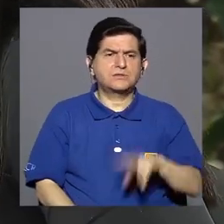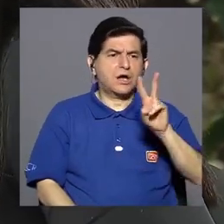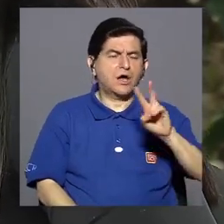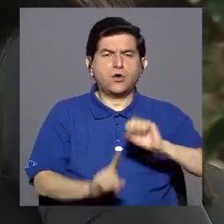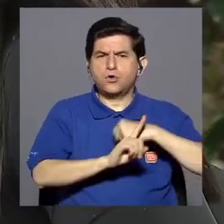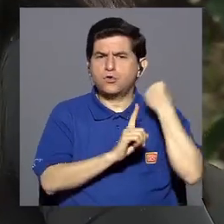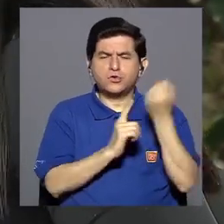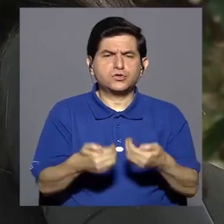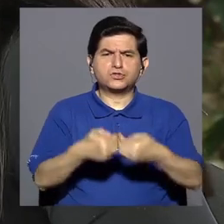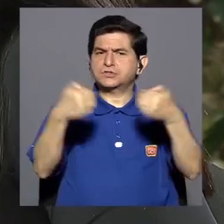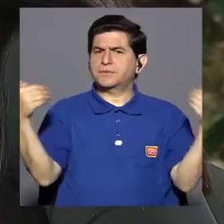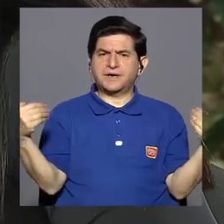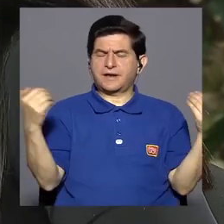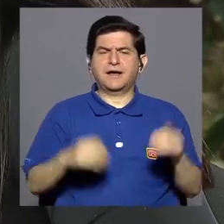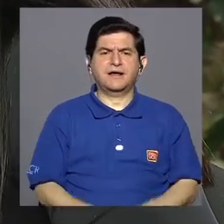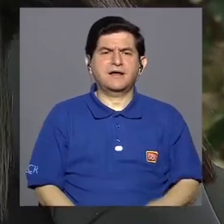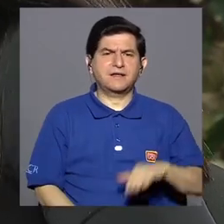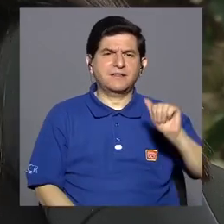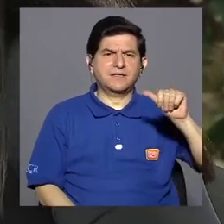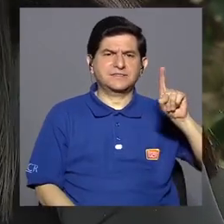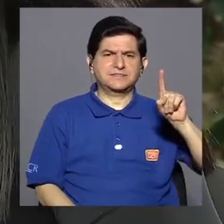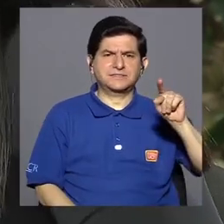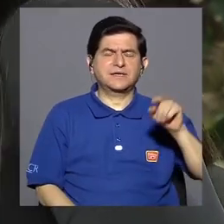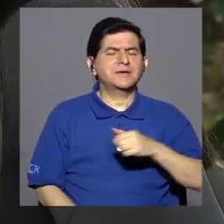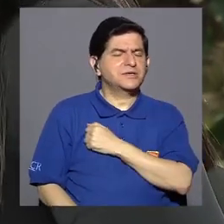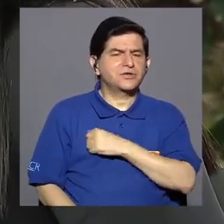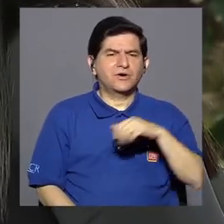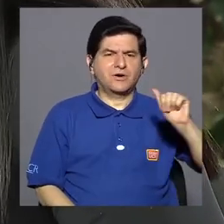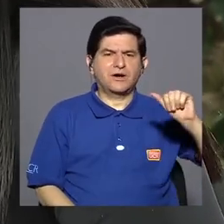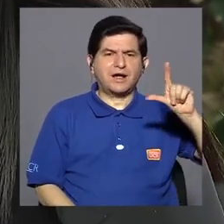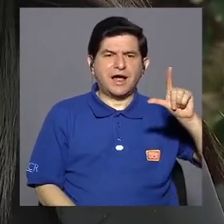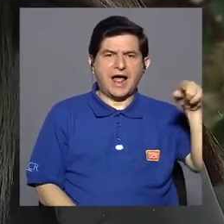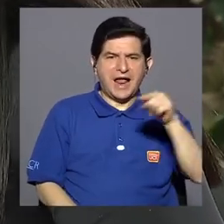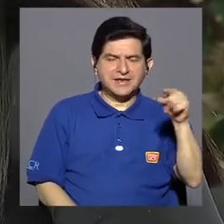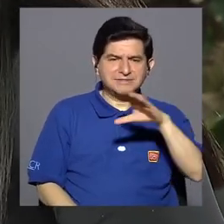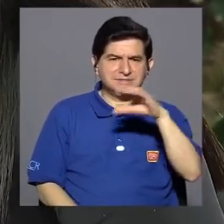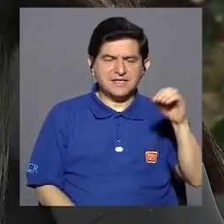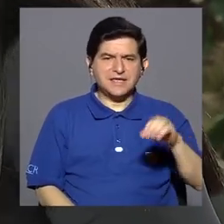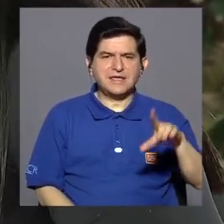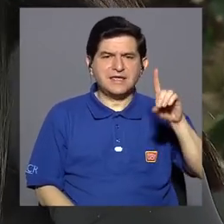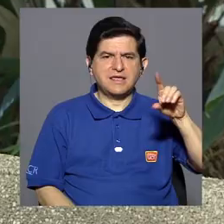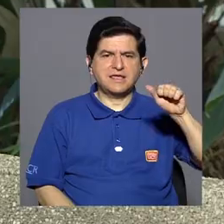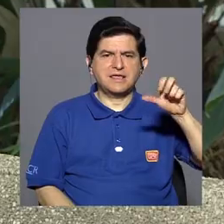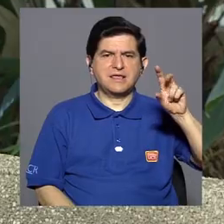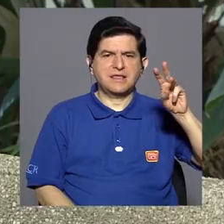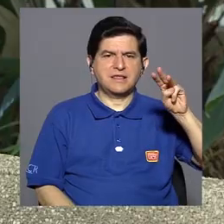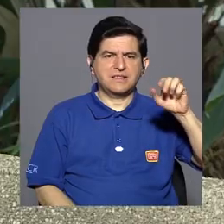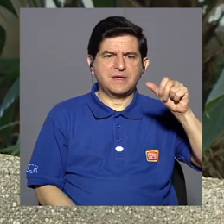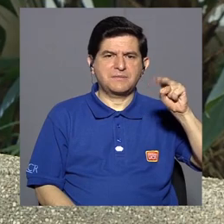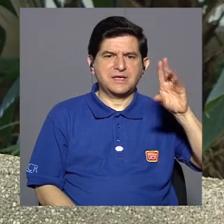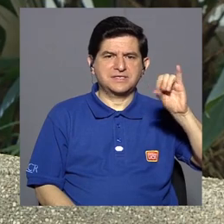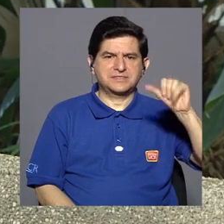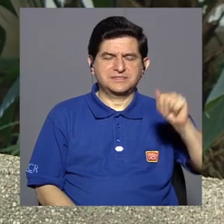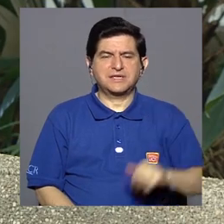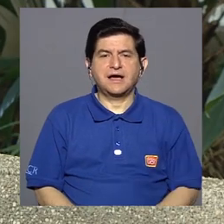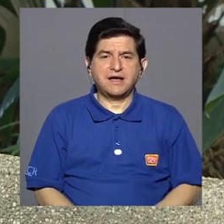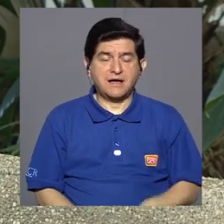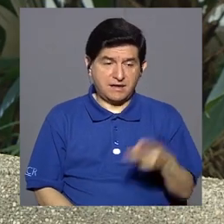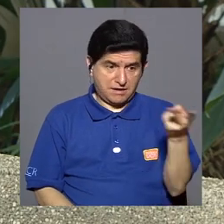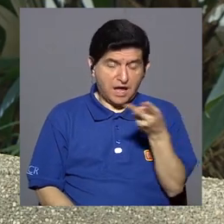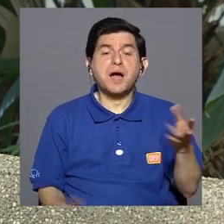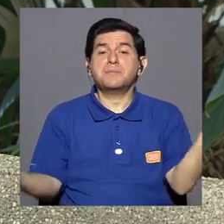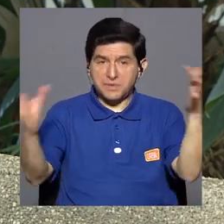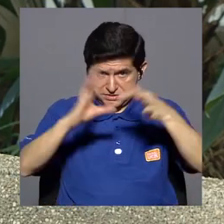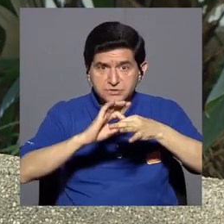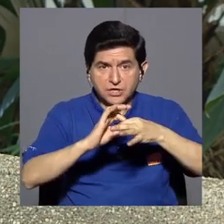cosas aparte? ¿Alzheimer, demencia, tienen alguna relación? La demencia y Alzheimer tienen